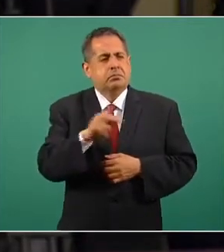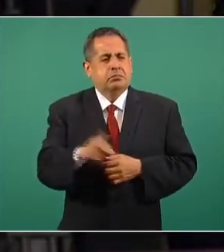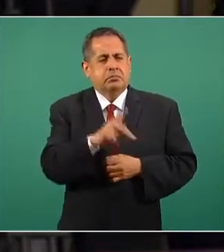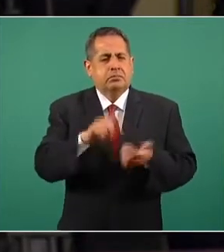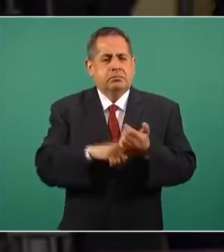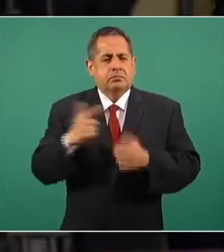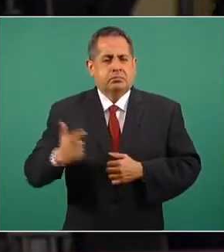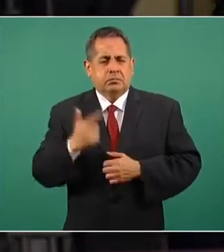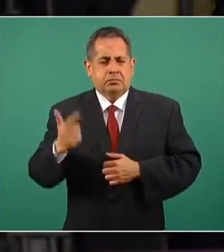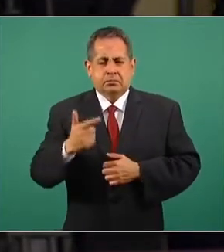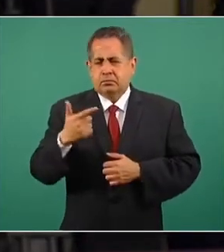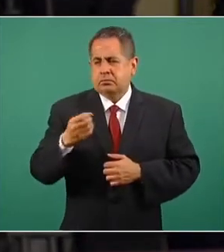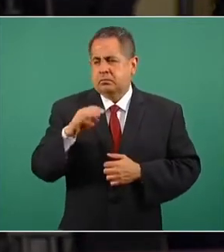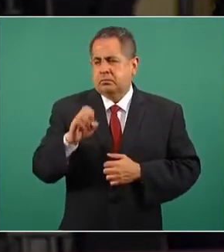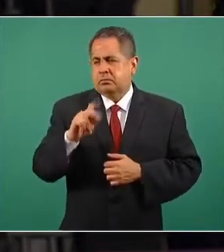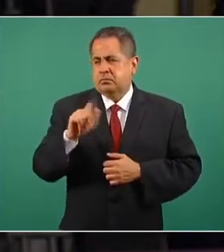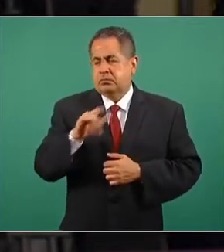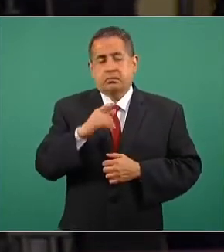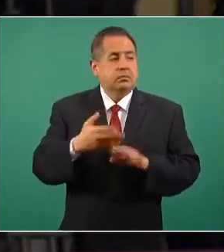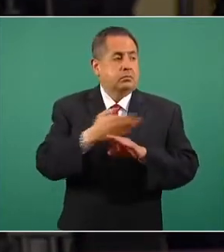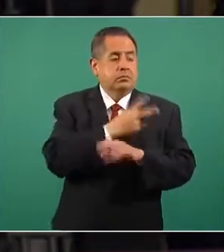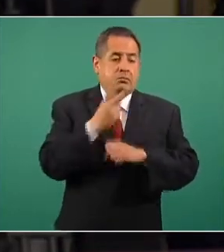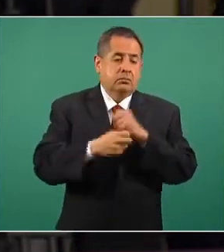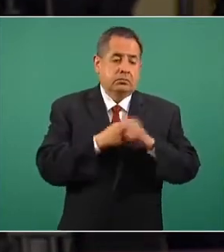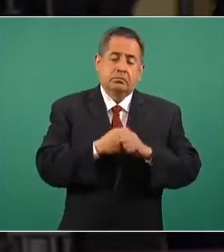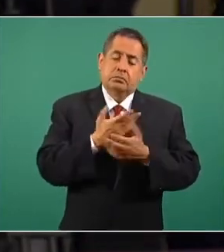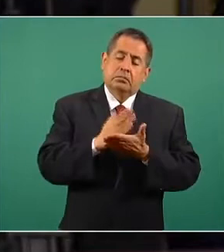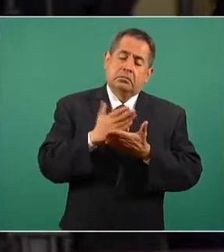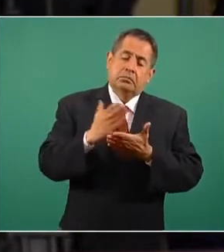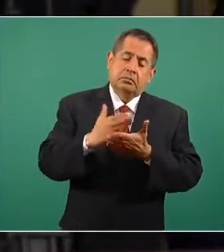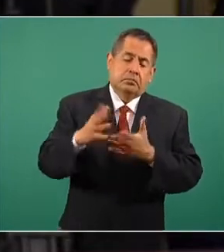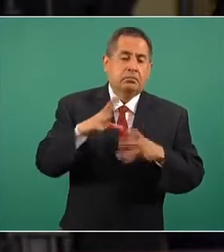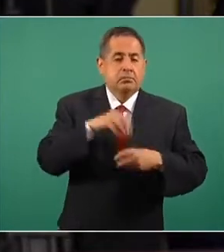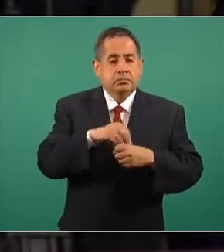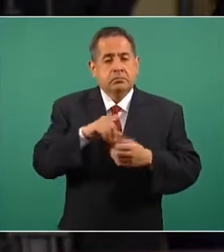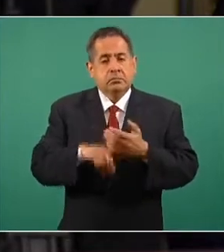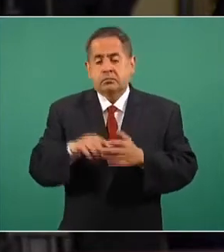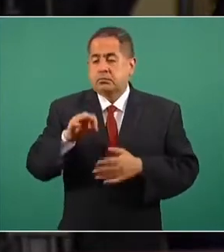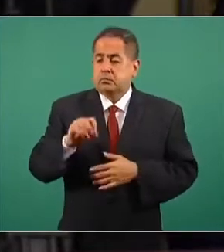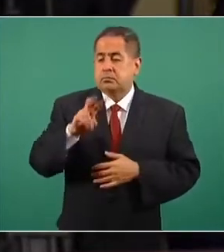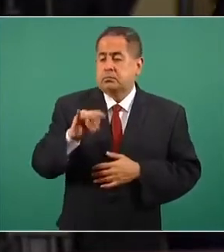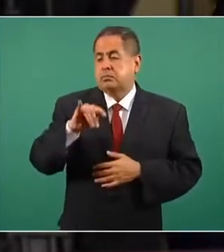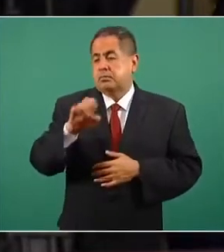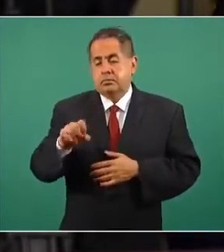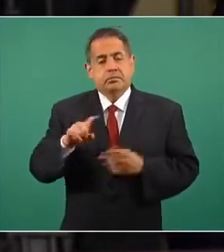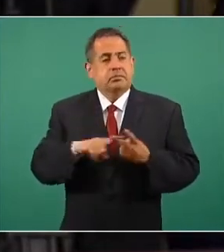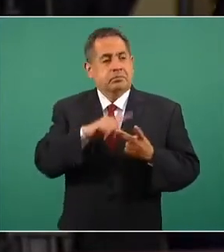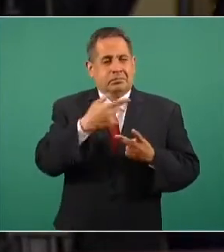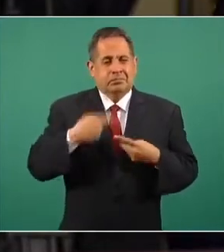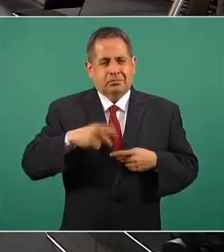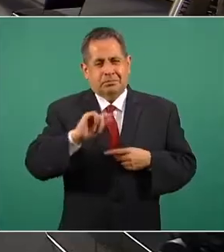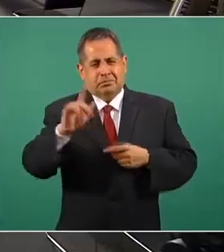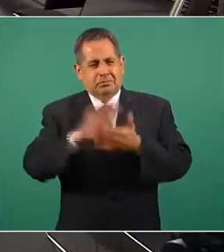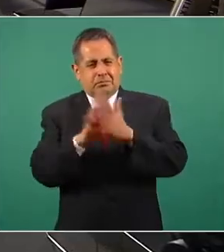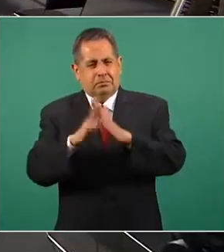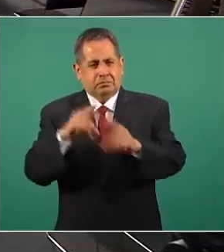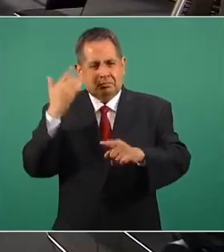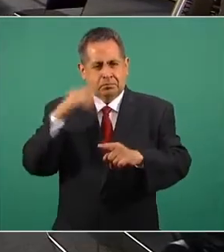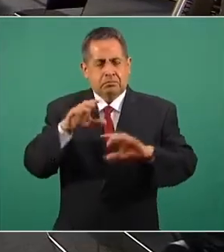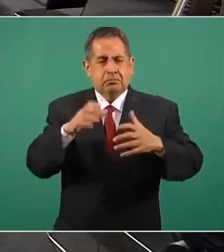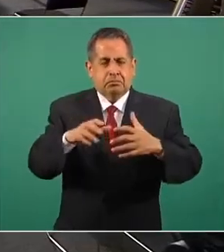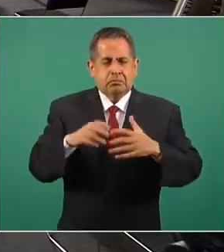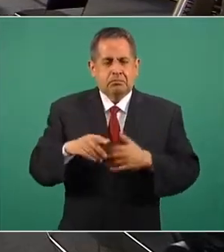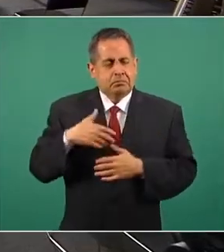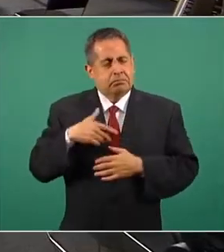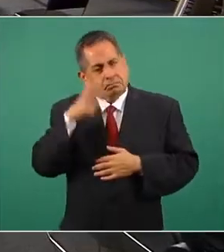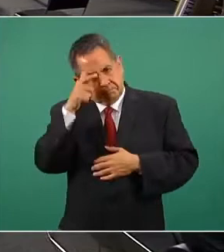pagando unas casas desde hace 12 años porque el fobiste y todavía hay funcionarios que hicieron ese cohecho, usted sabe de eso, yo me